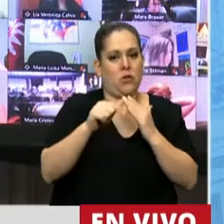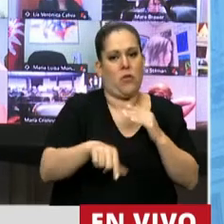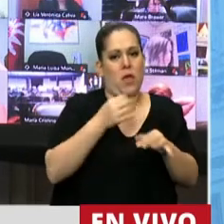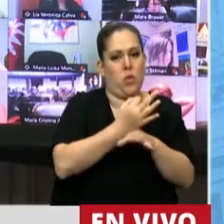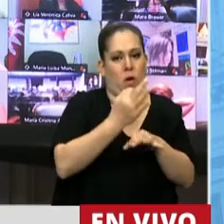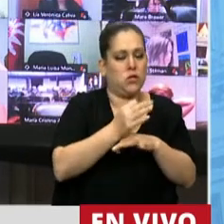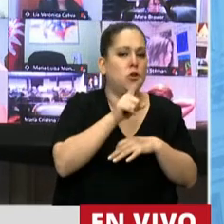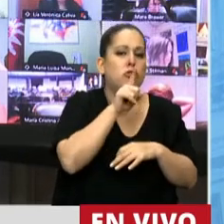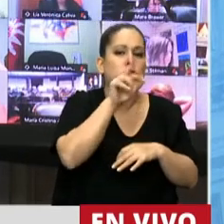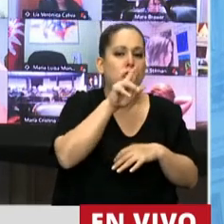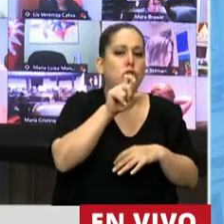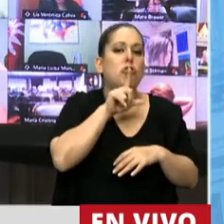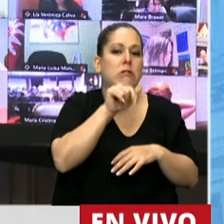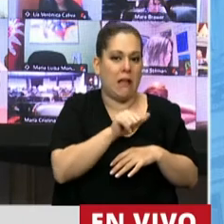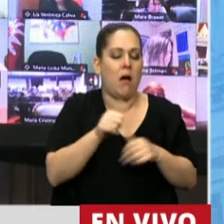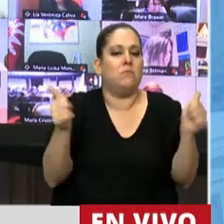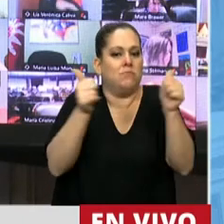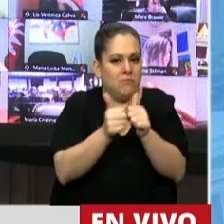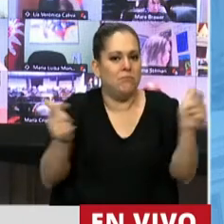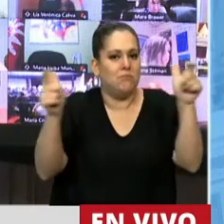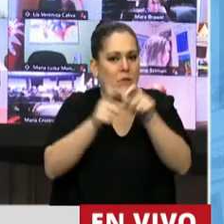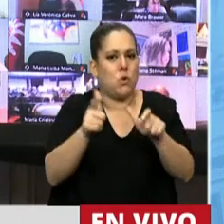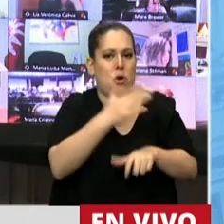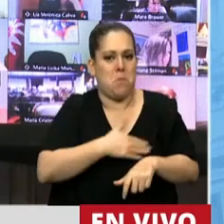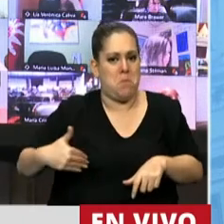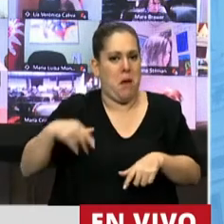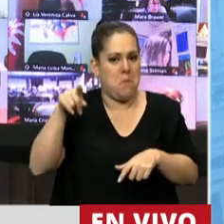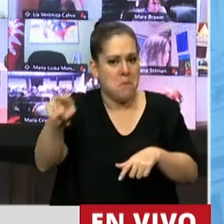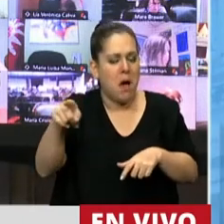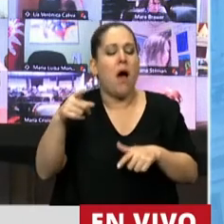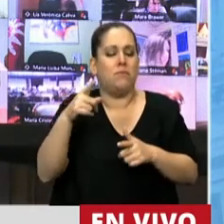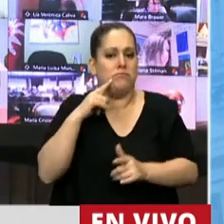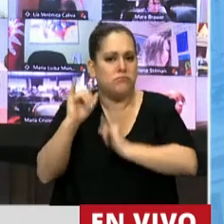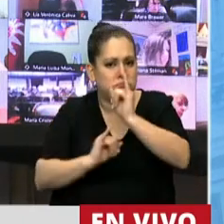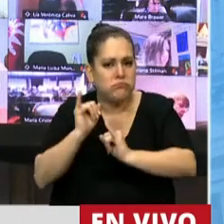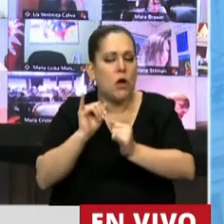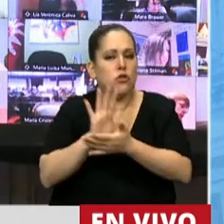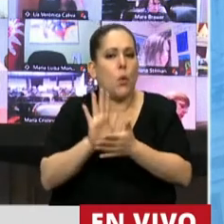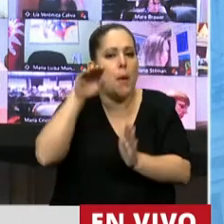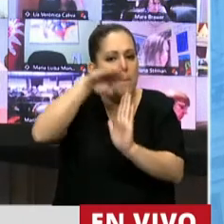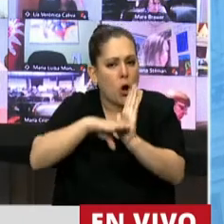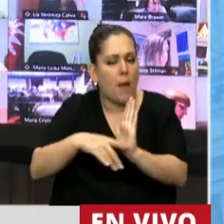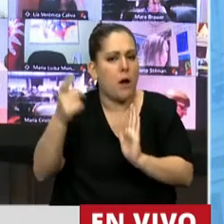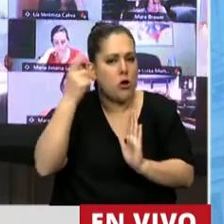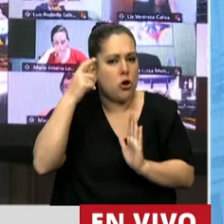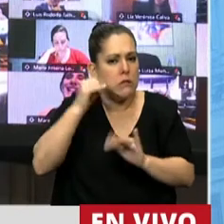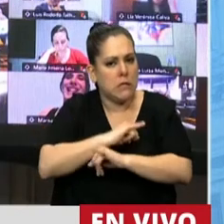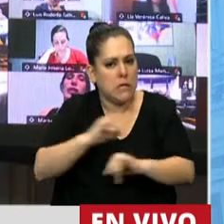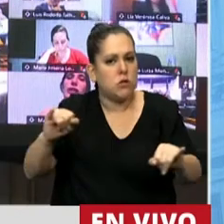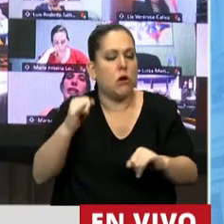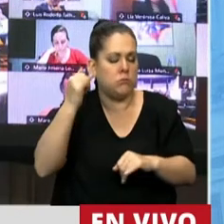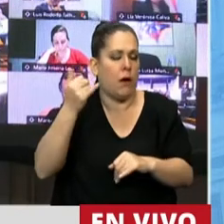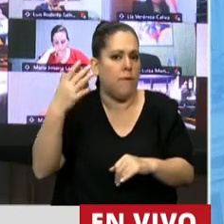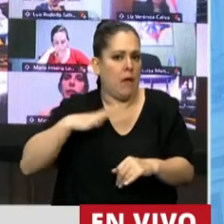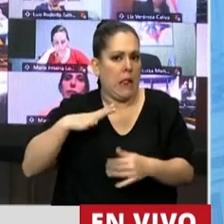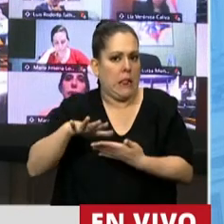se reunió con Roxana y quien también se comprometió en avanzar en el programa de concientización que había quedado pendiente.